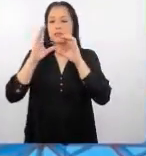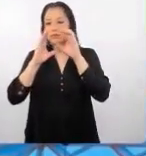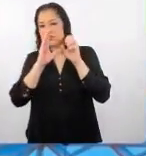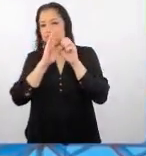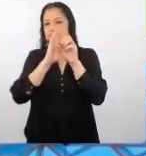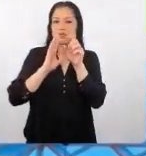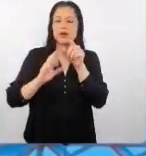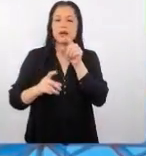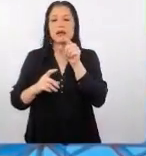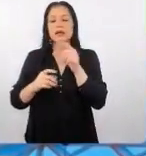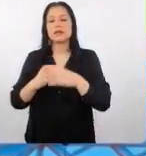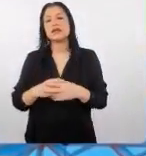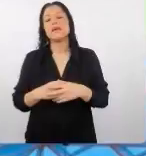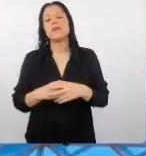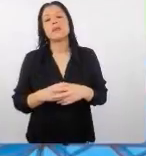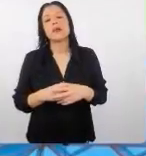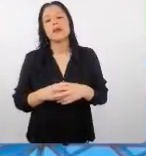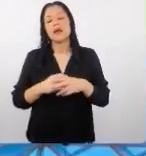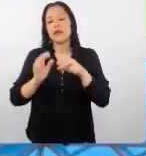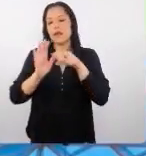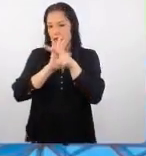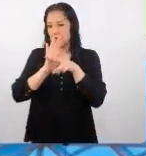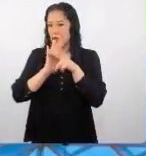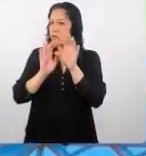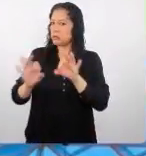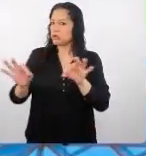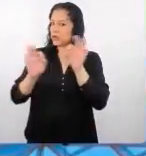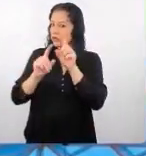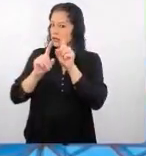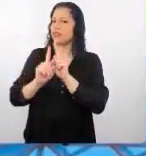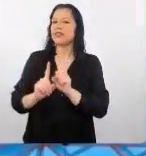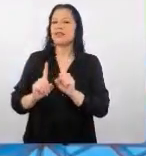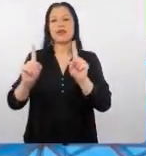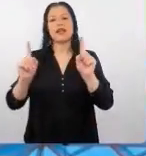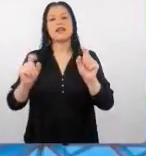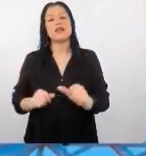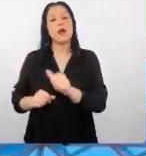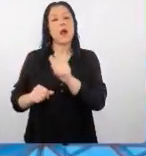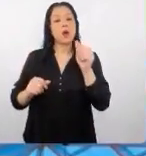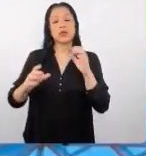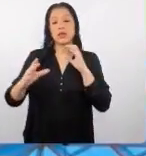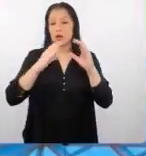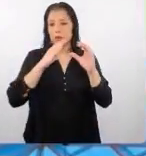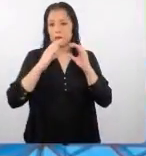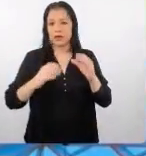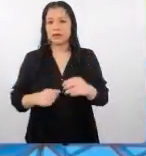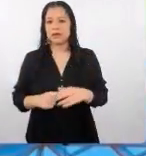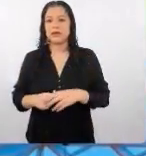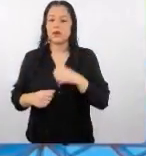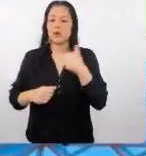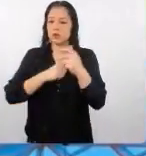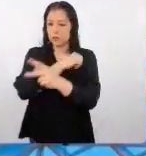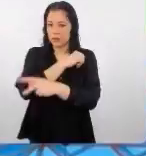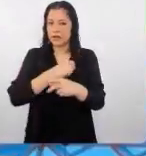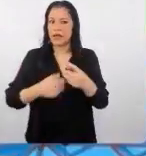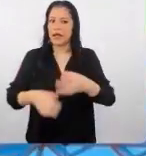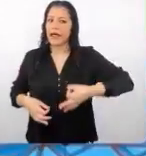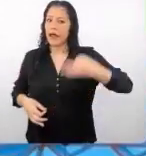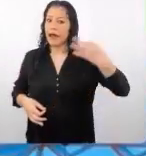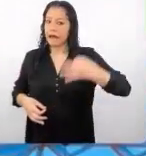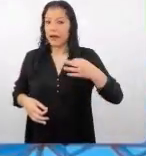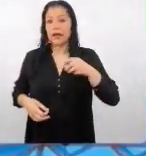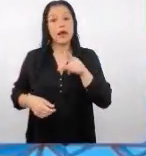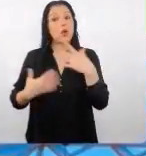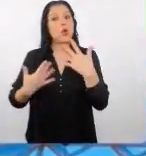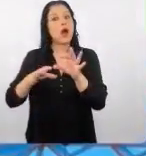hacen este tipo de videos es muy distinto a otro tipo de comunicación y de hecho la calidad es un